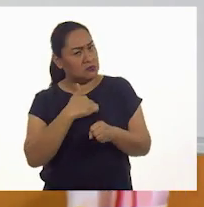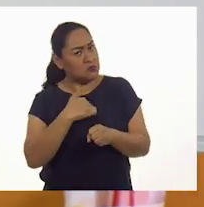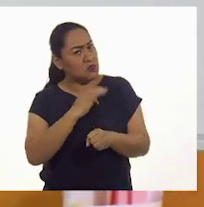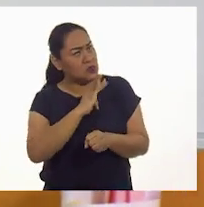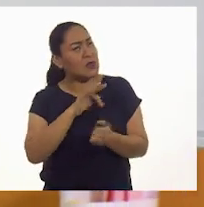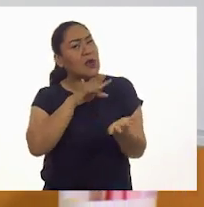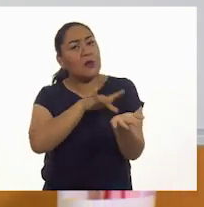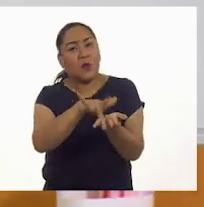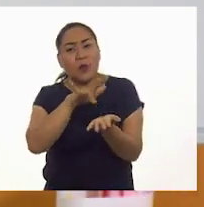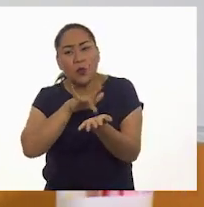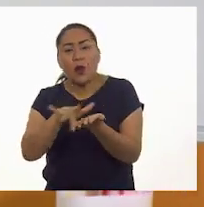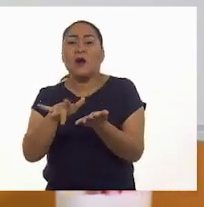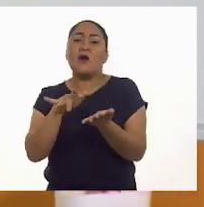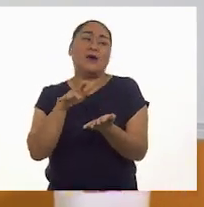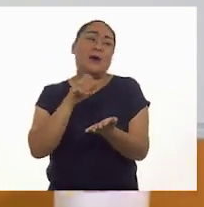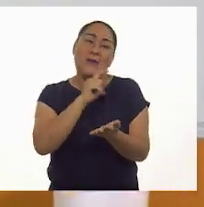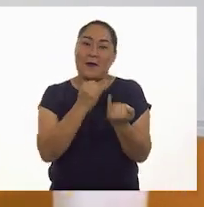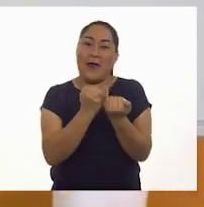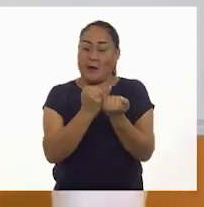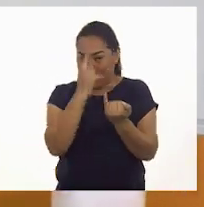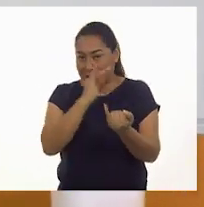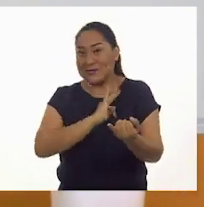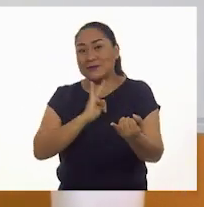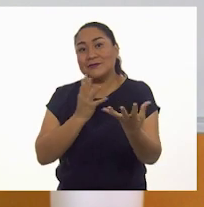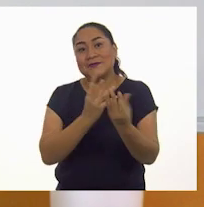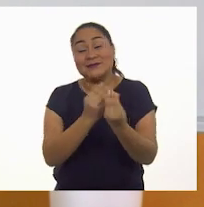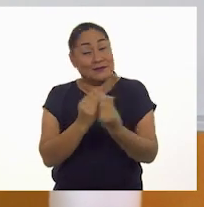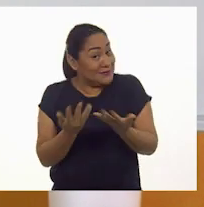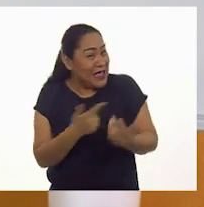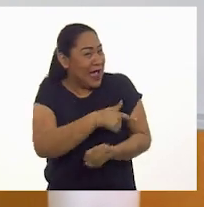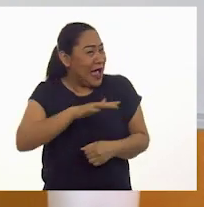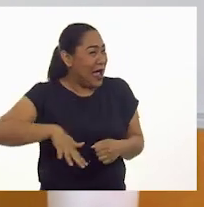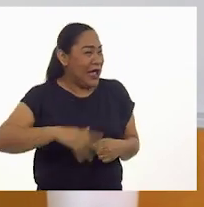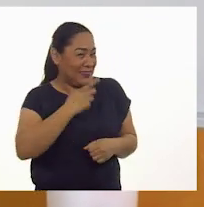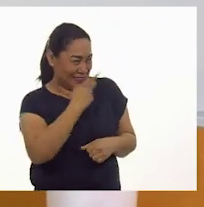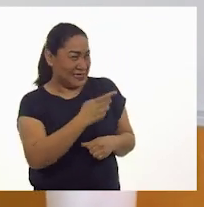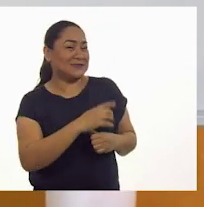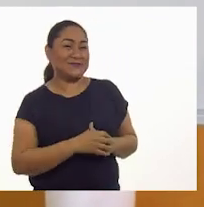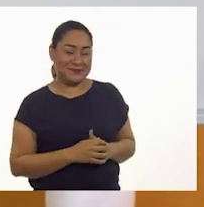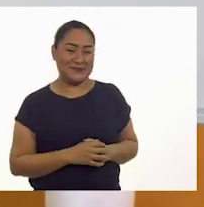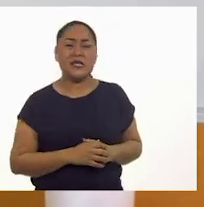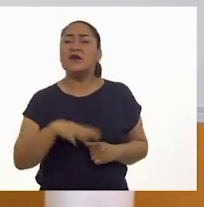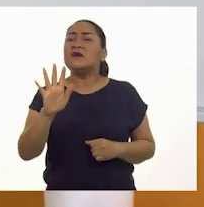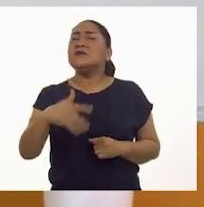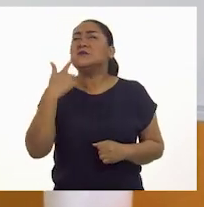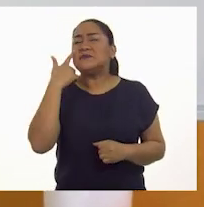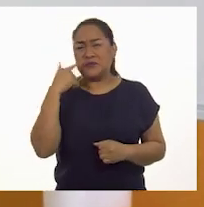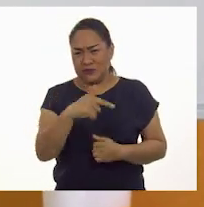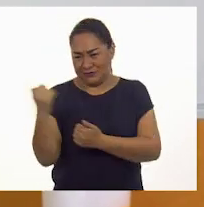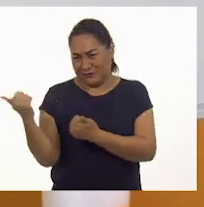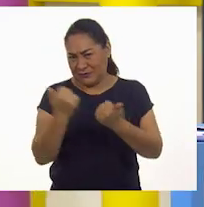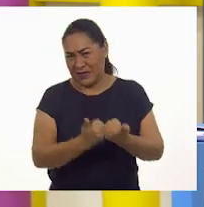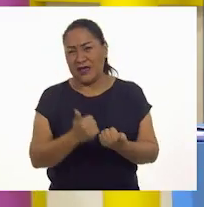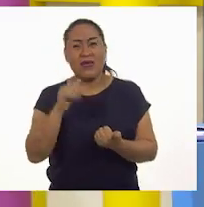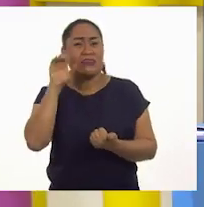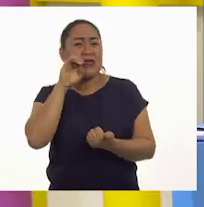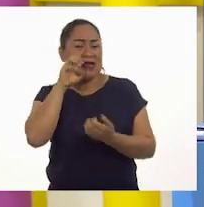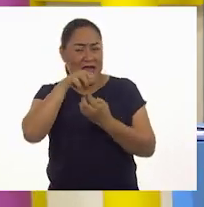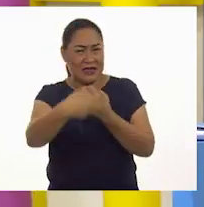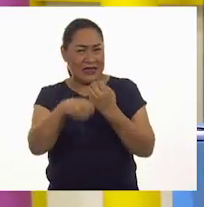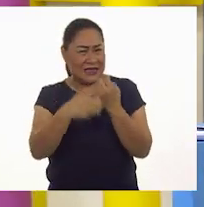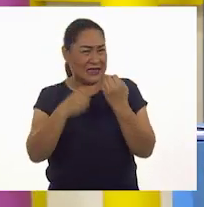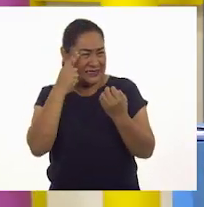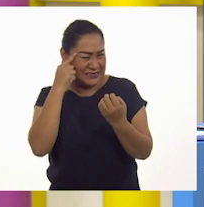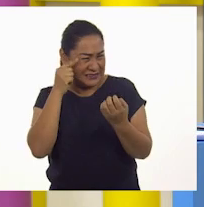y convivir, como dijiste tú. Oye, y ahora que traes las mandarinas, me gustaría saber una cosa, Pepe. Sí, dime.